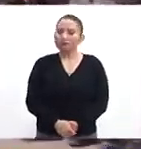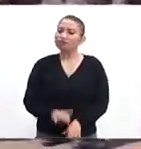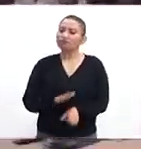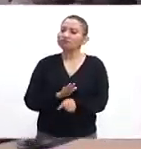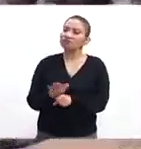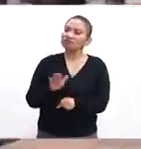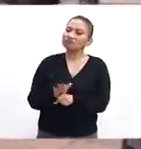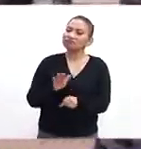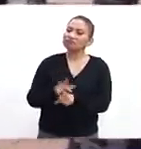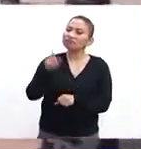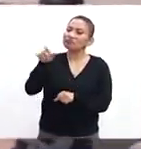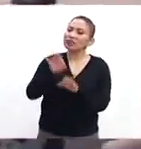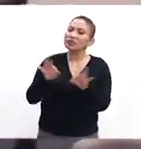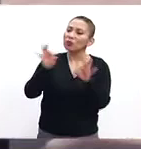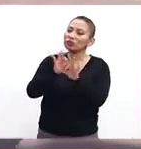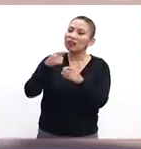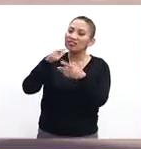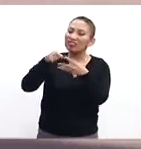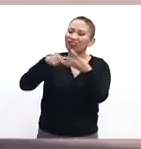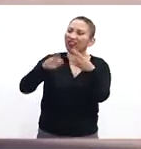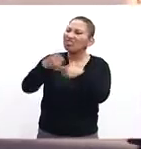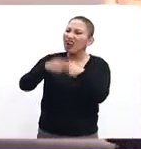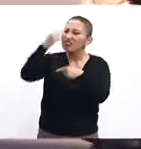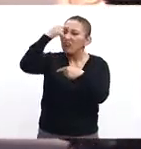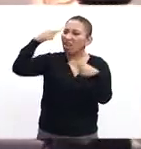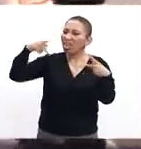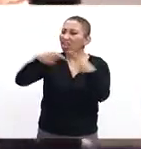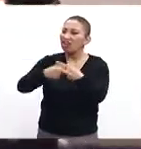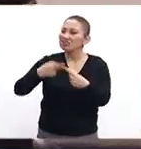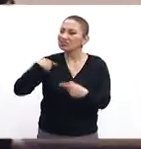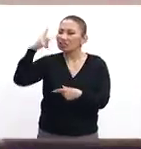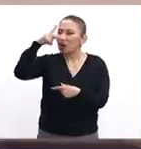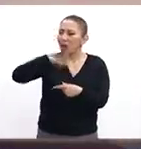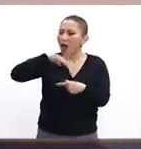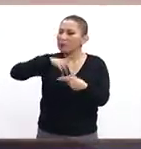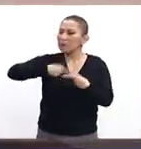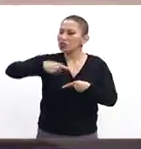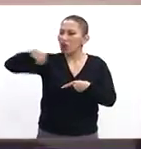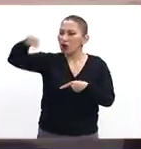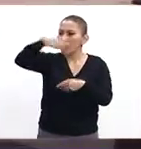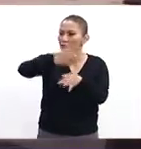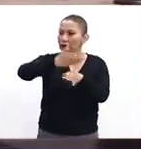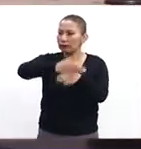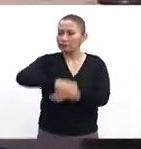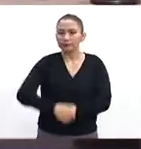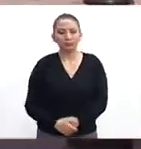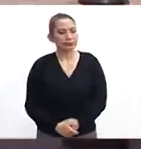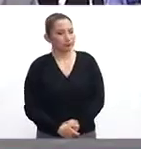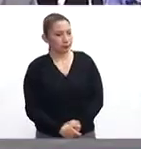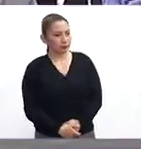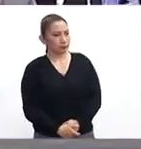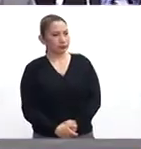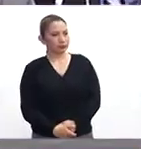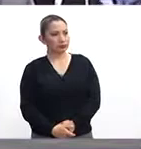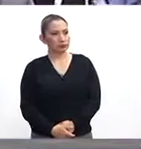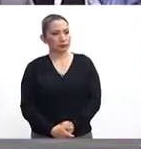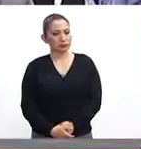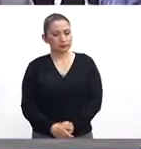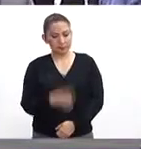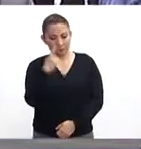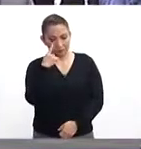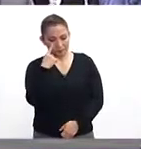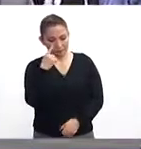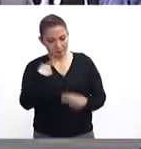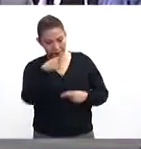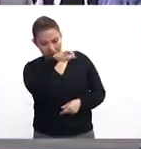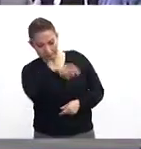¿Cuáles son las principales afectaciones desde el punto de vista psicológico que padecen las personas en estos momentos? Mira, las